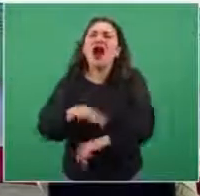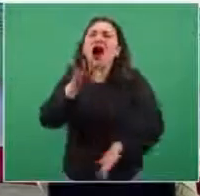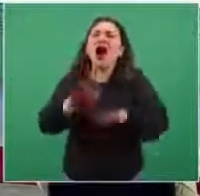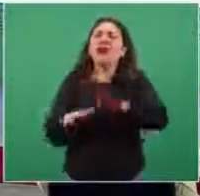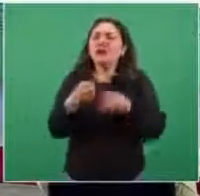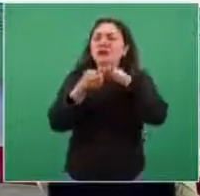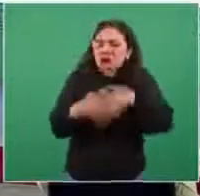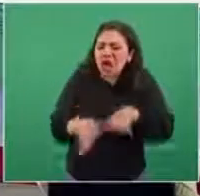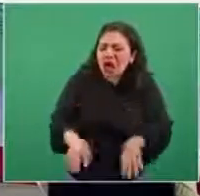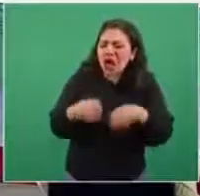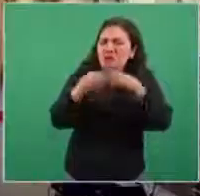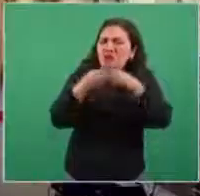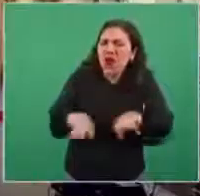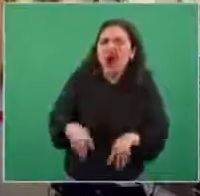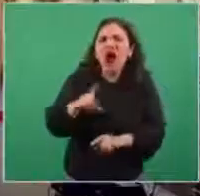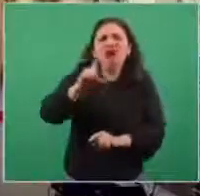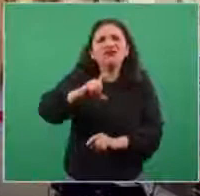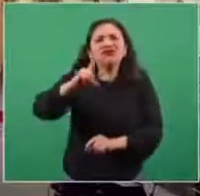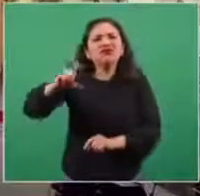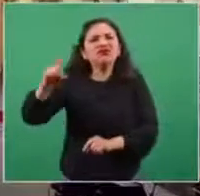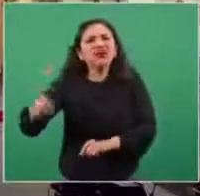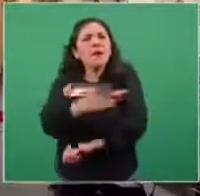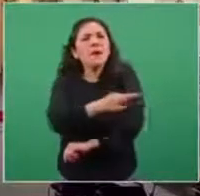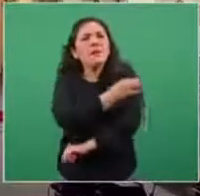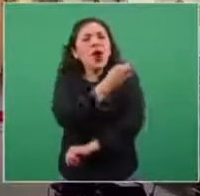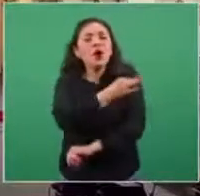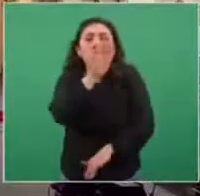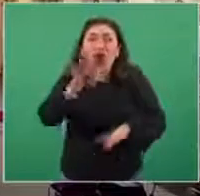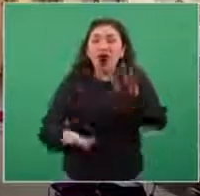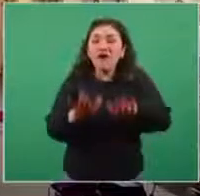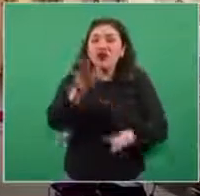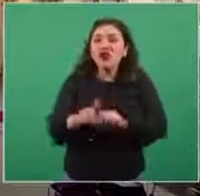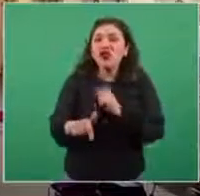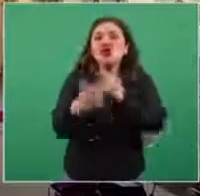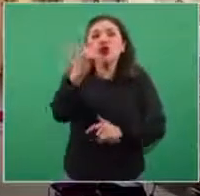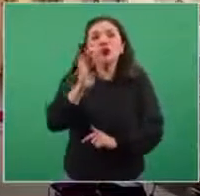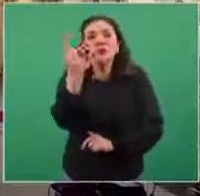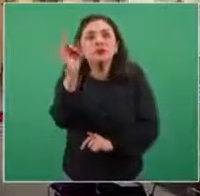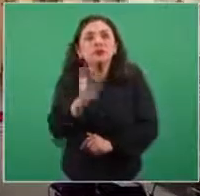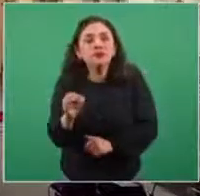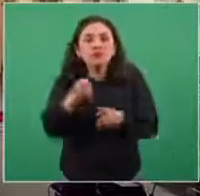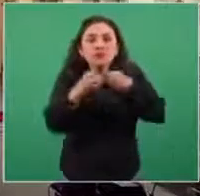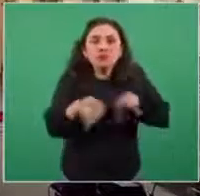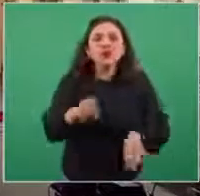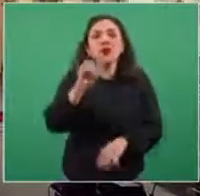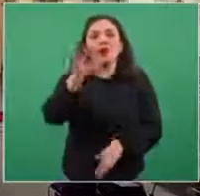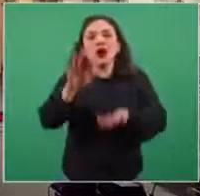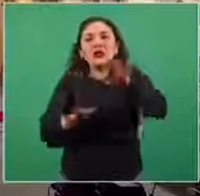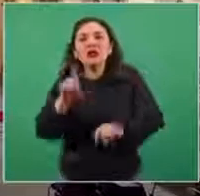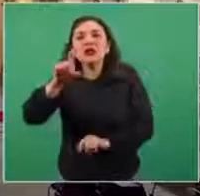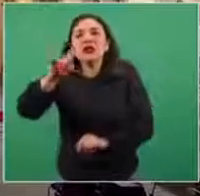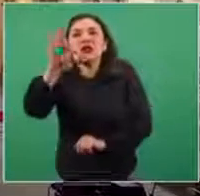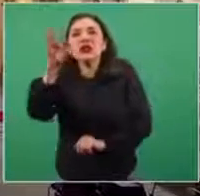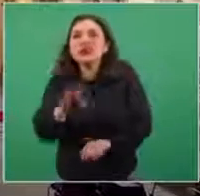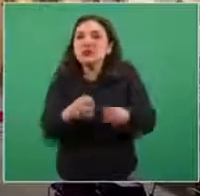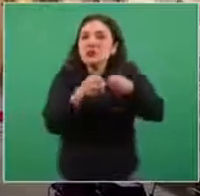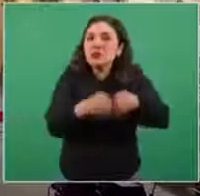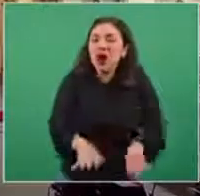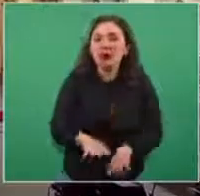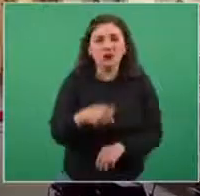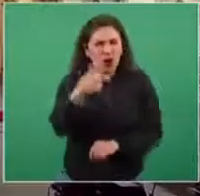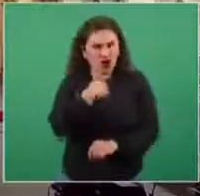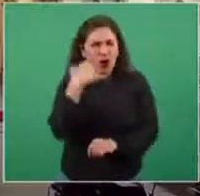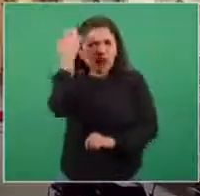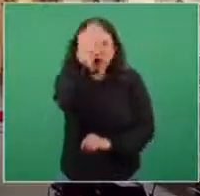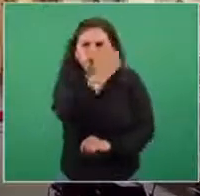o una pérdida de hasta el 12 por ciento, algunos han calculado incluso hasta 20 por ciento en administraciones anteriores. Estamos